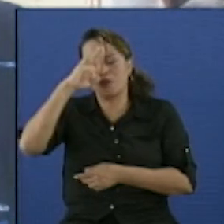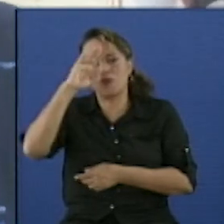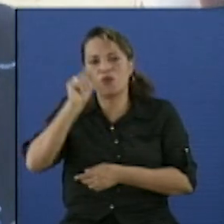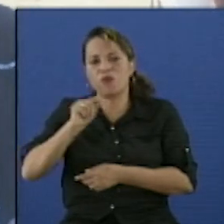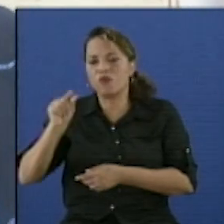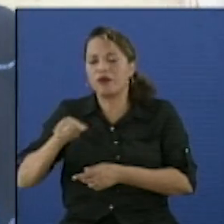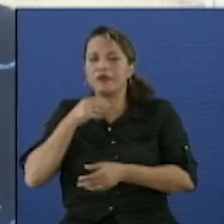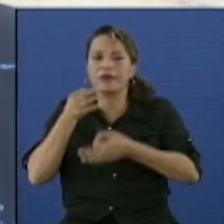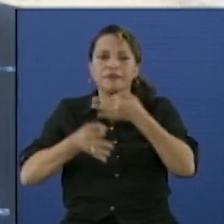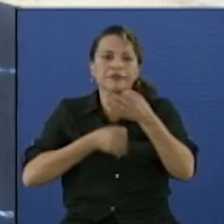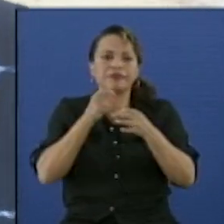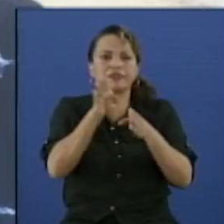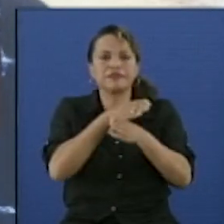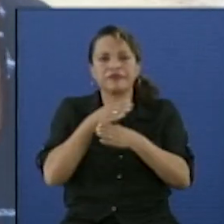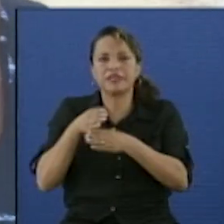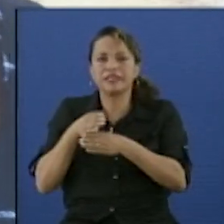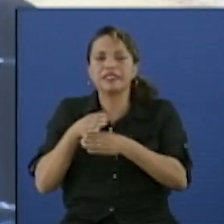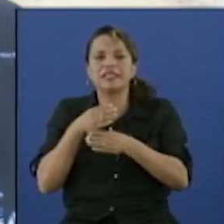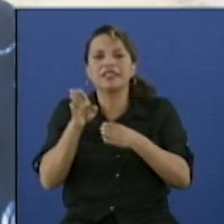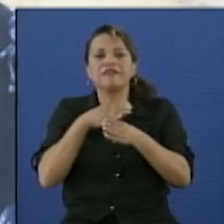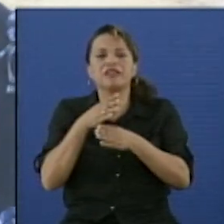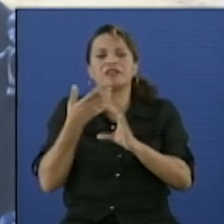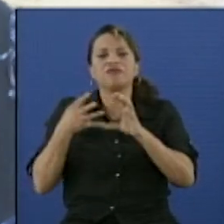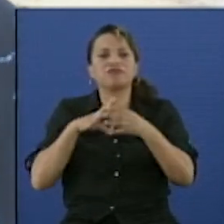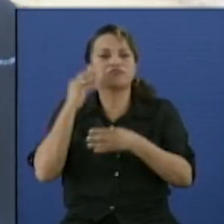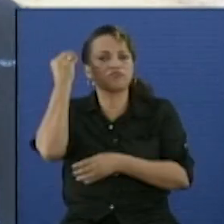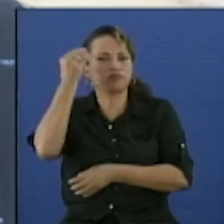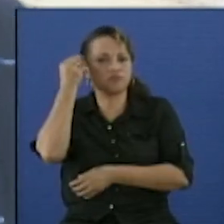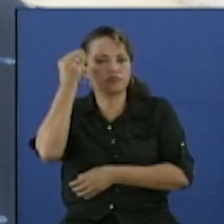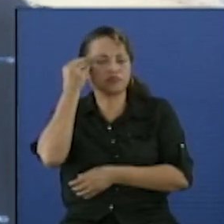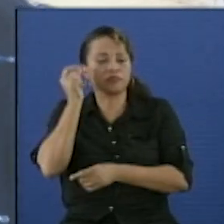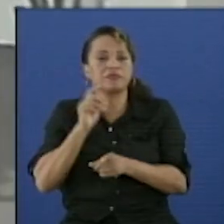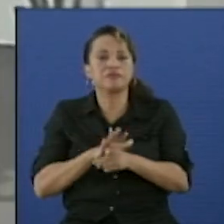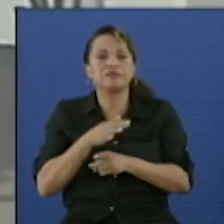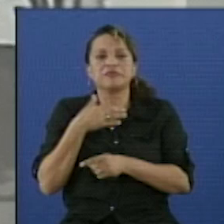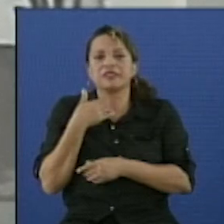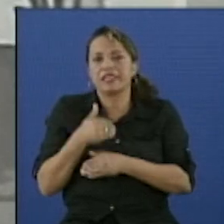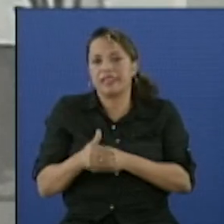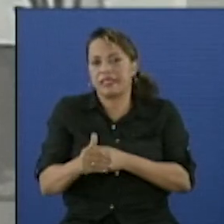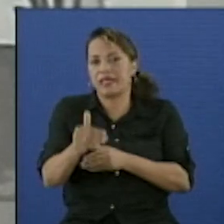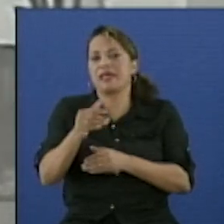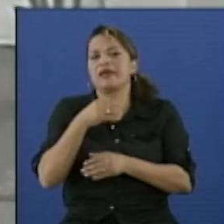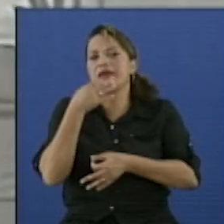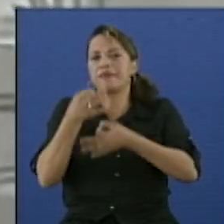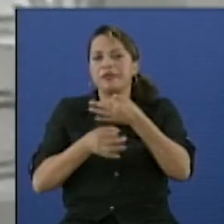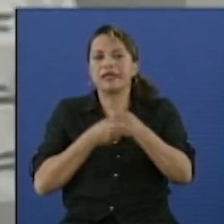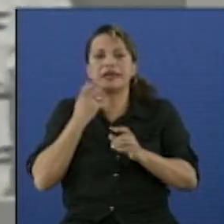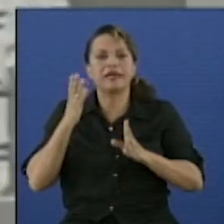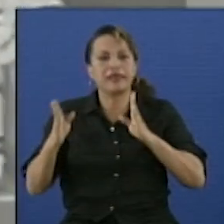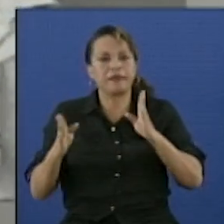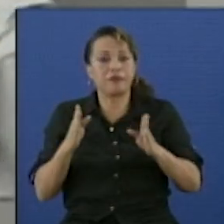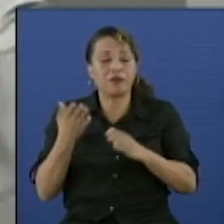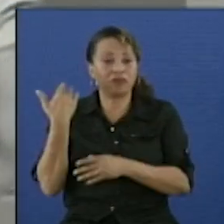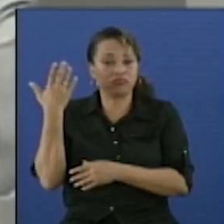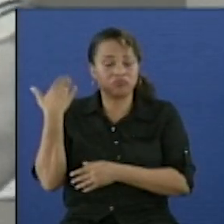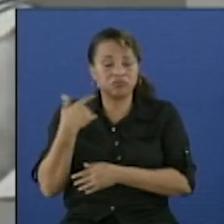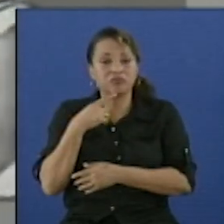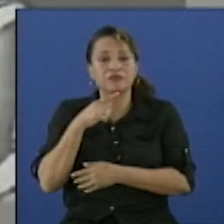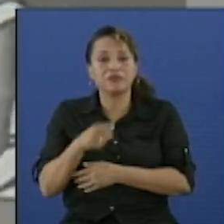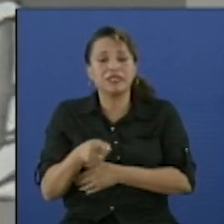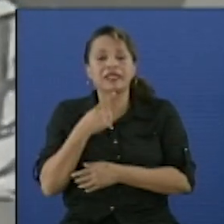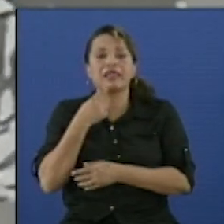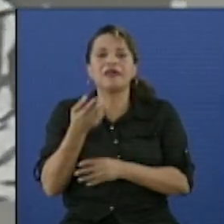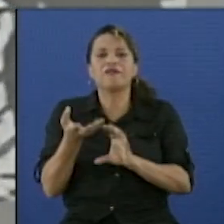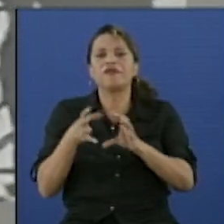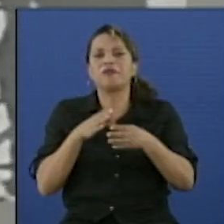planteando la diferencia entre instintos ideales y a partir de ahí va planteando cómo la época estaba asignada por el utilitarismo y el